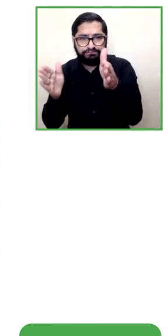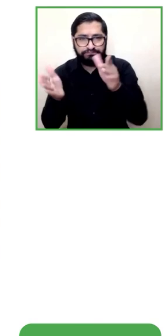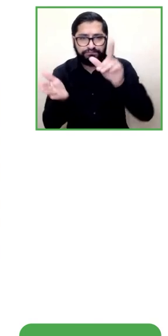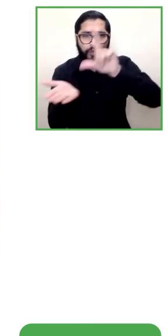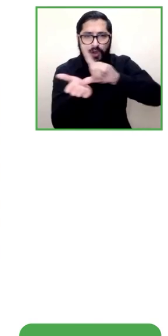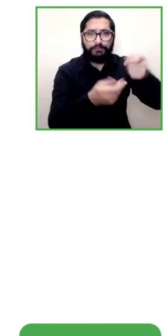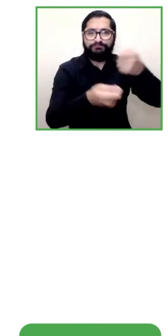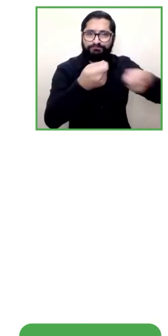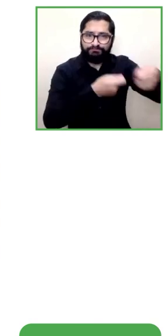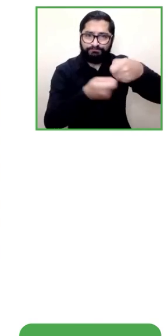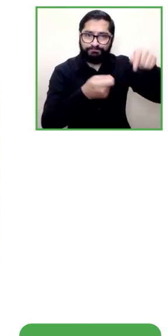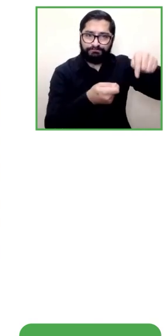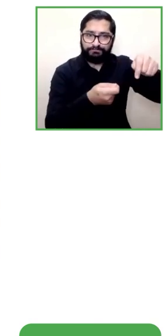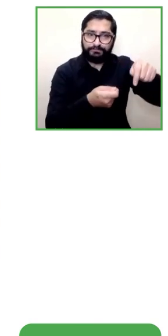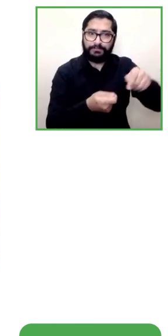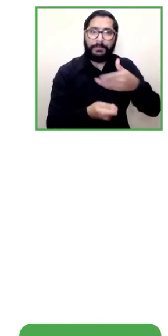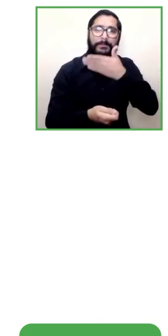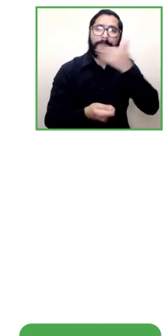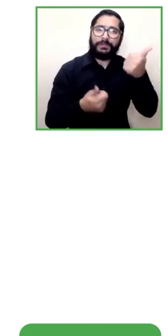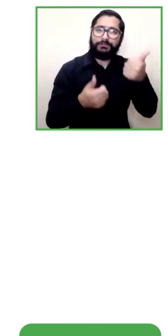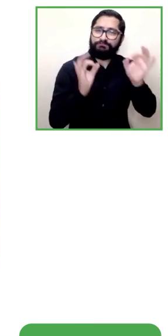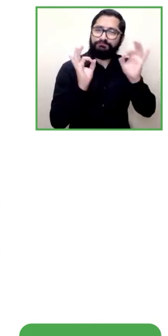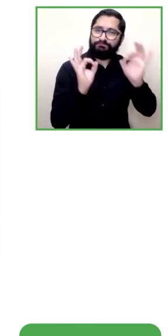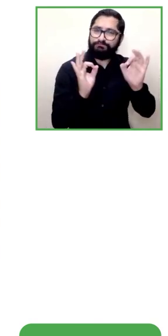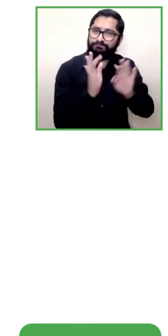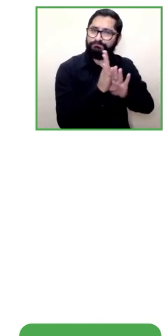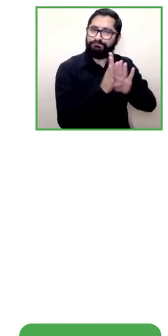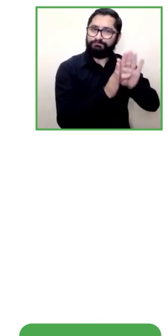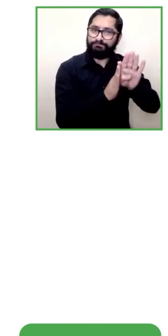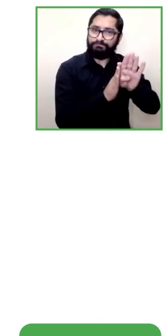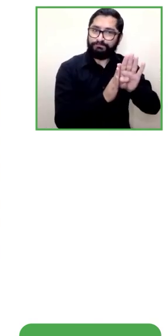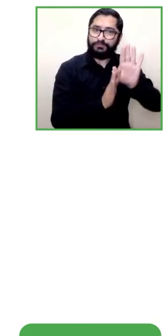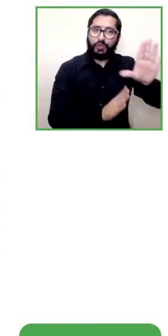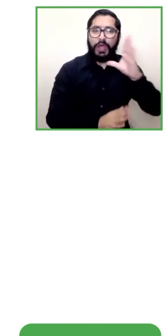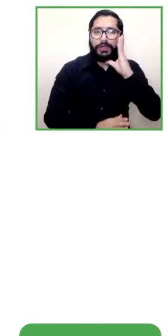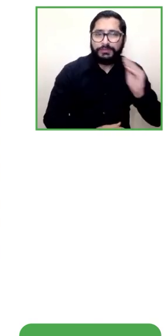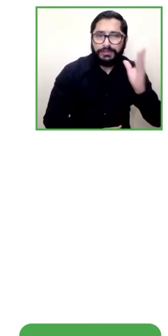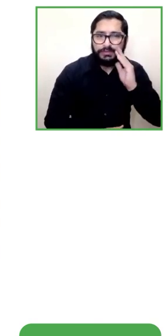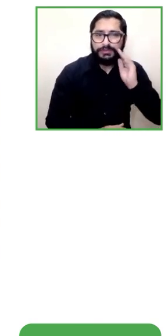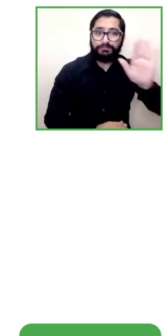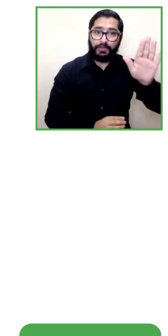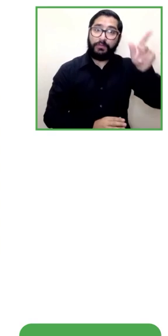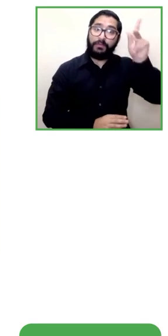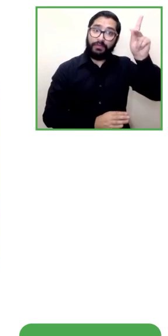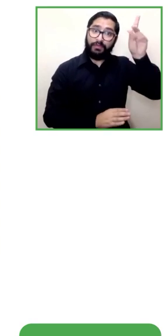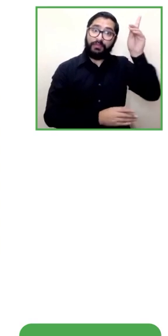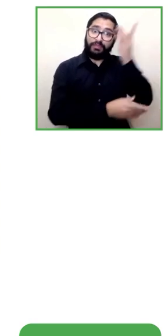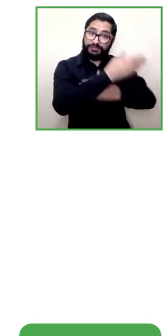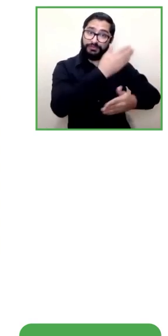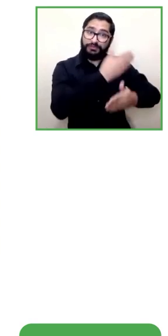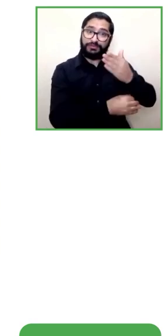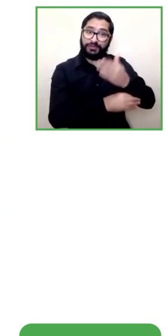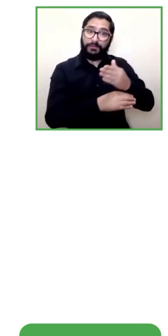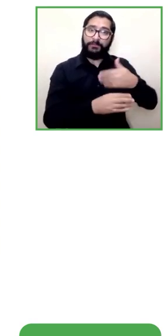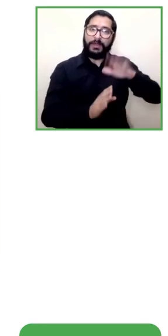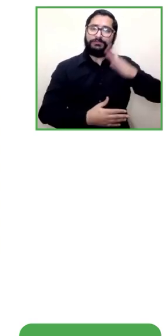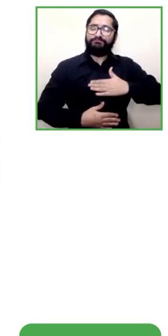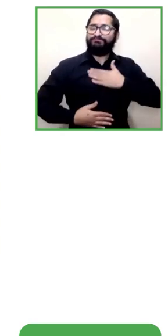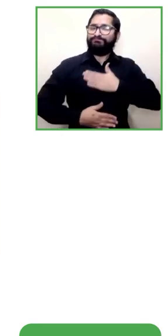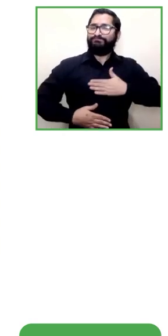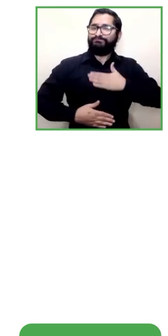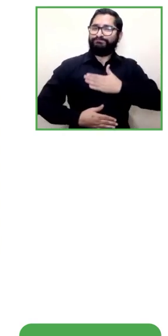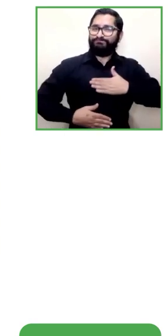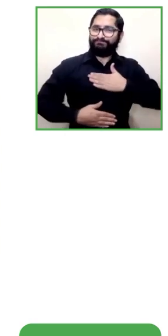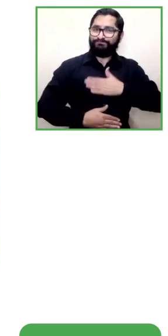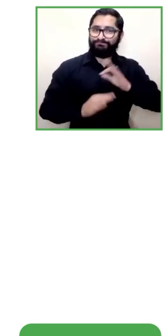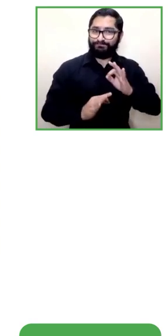para que la experiencia para las personas con discapacidad sea más agradable entonces estamos planificando posicionarnos